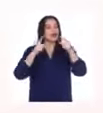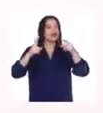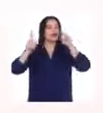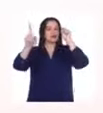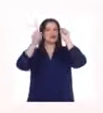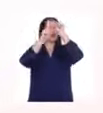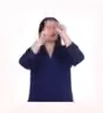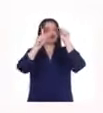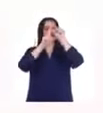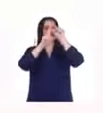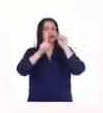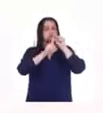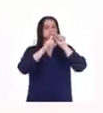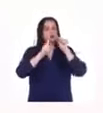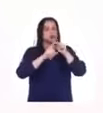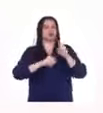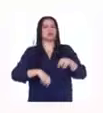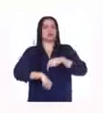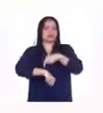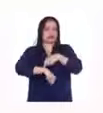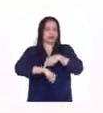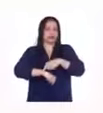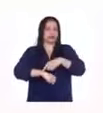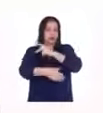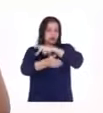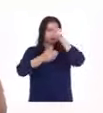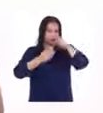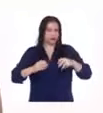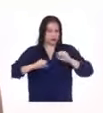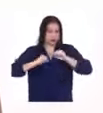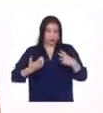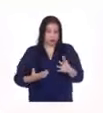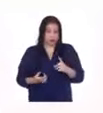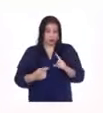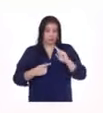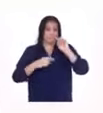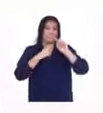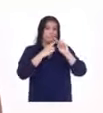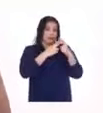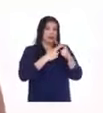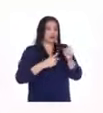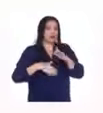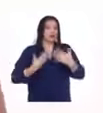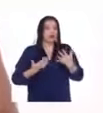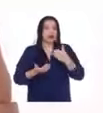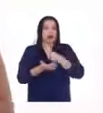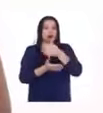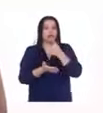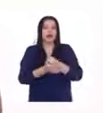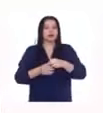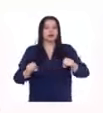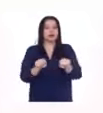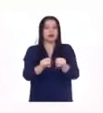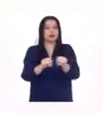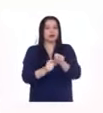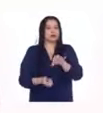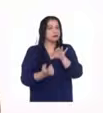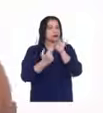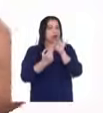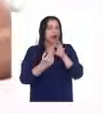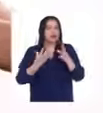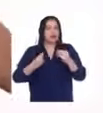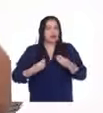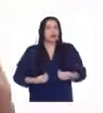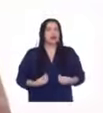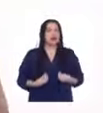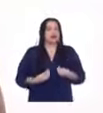tras reto a lo largo de su carrera. Desde no poder comprarse zapatillas de atletismo, hasta los muchos sacrificios que tuvo que hacer